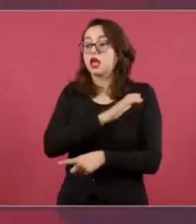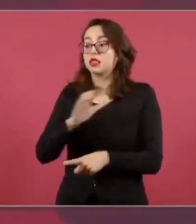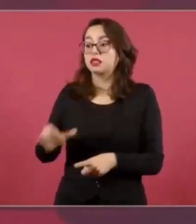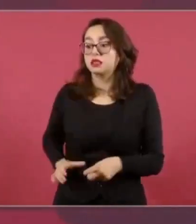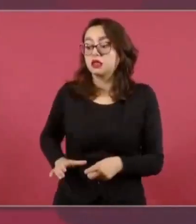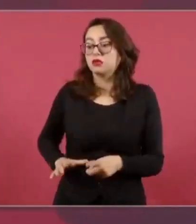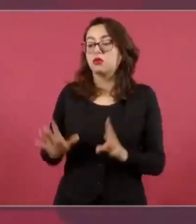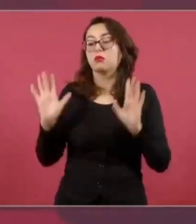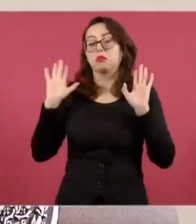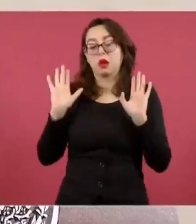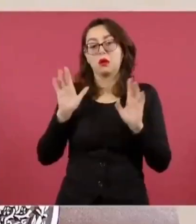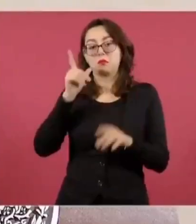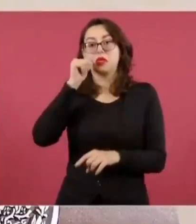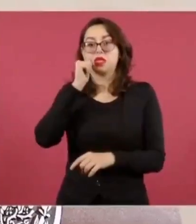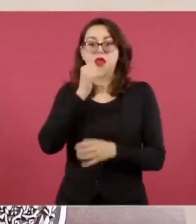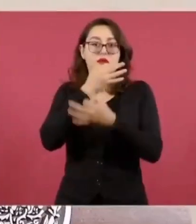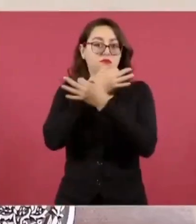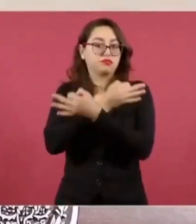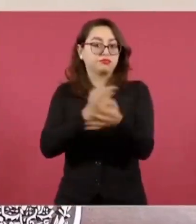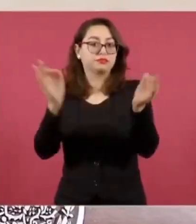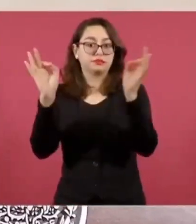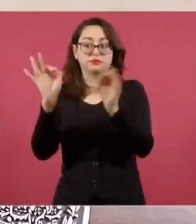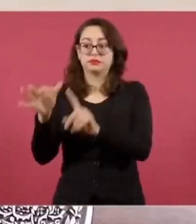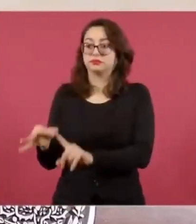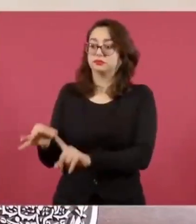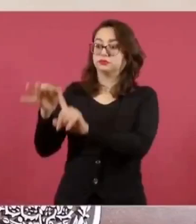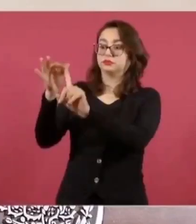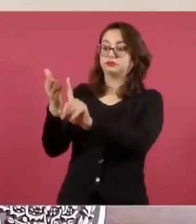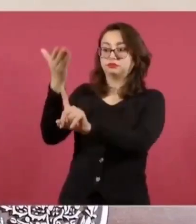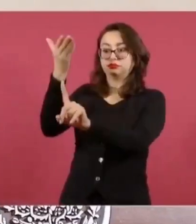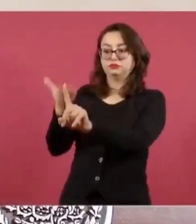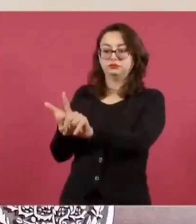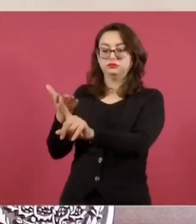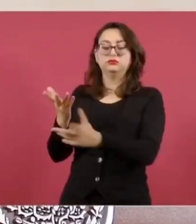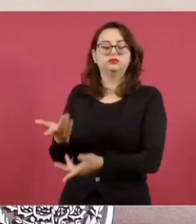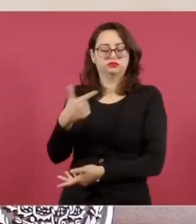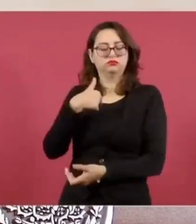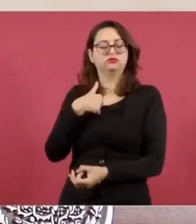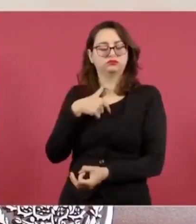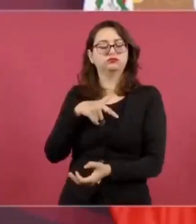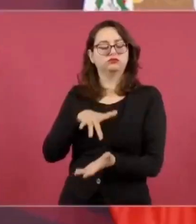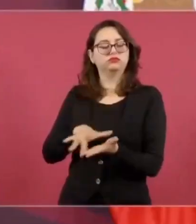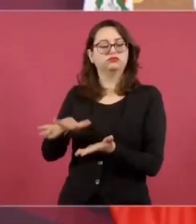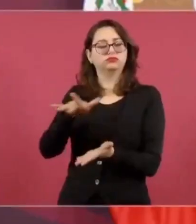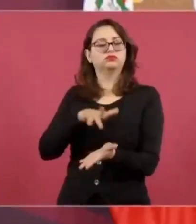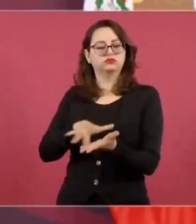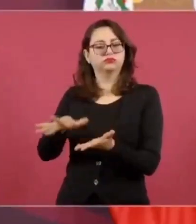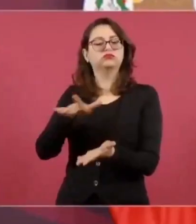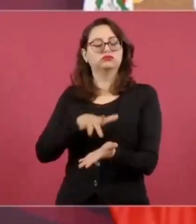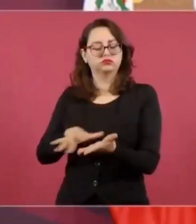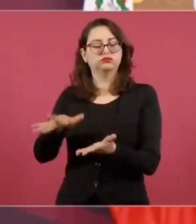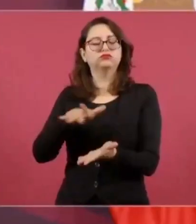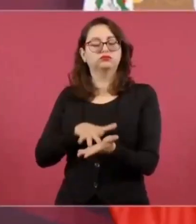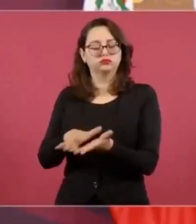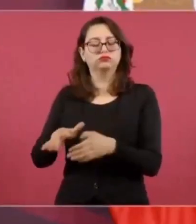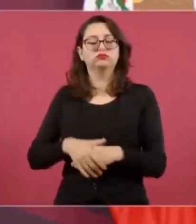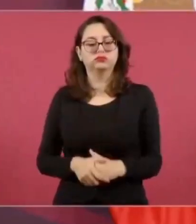va a ser apoyado.